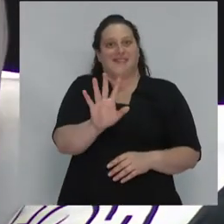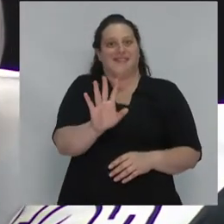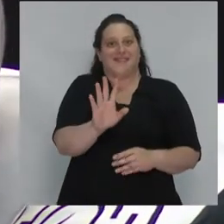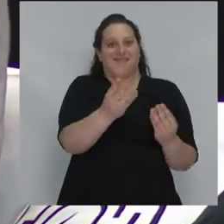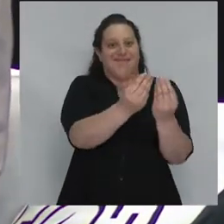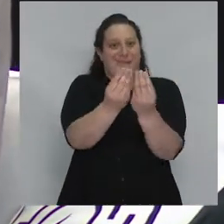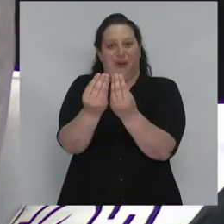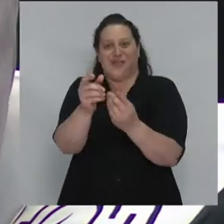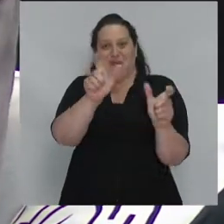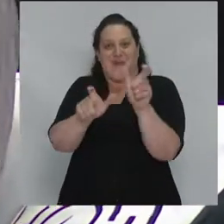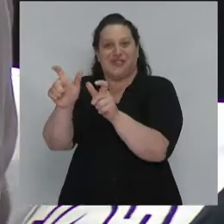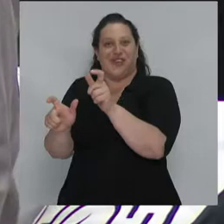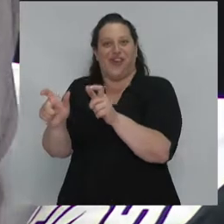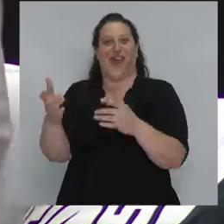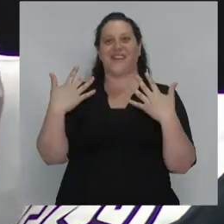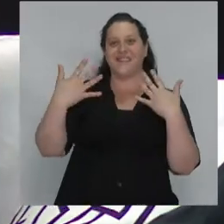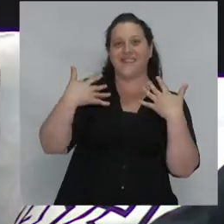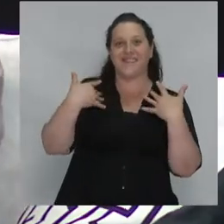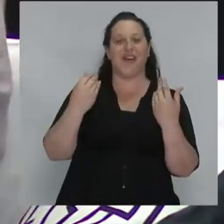mismo momento en toda mi vida.